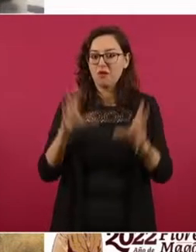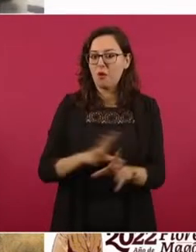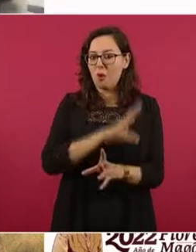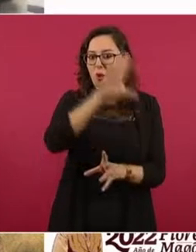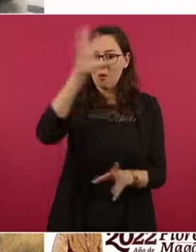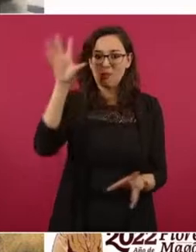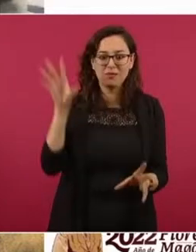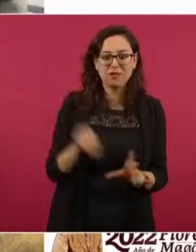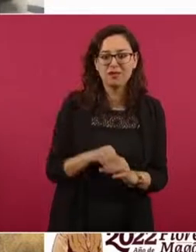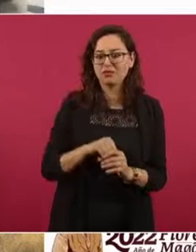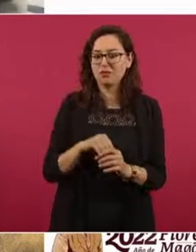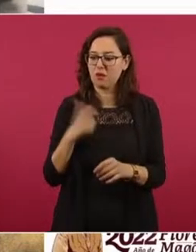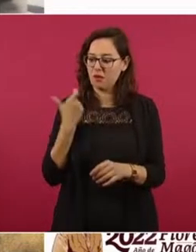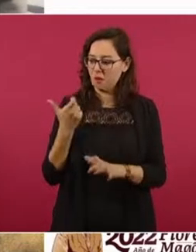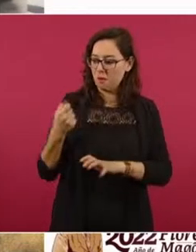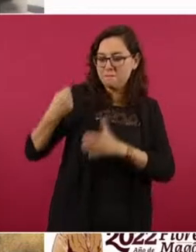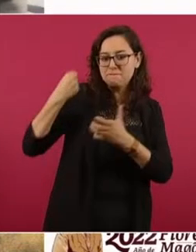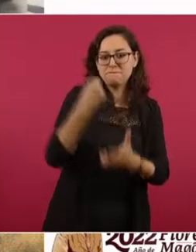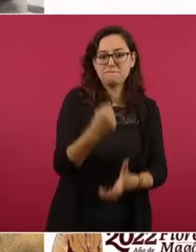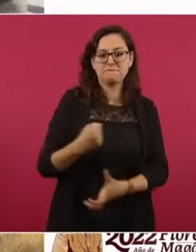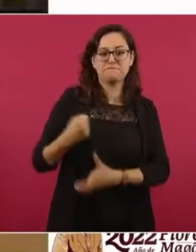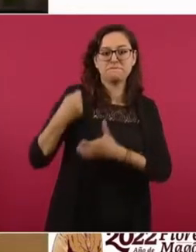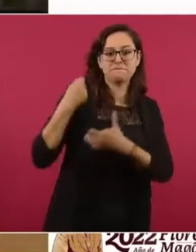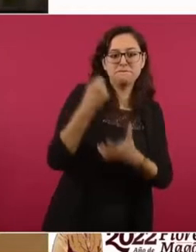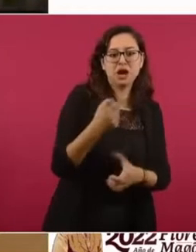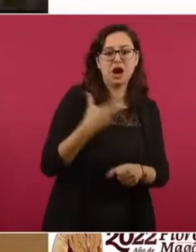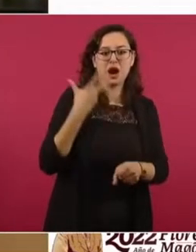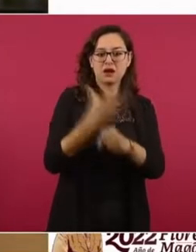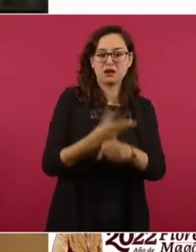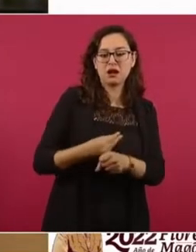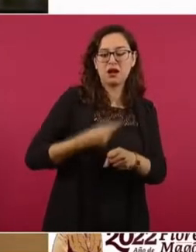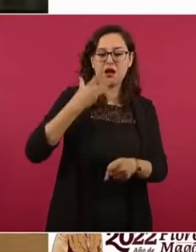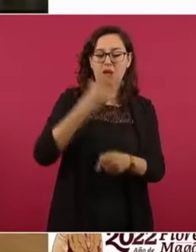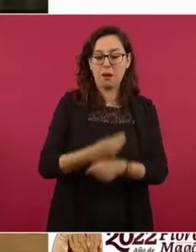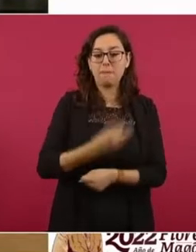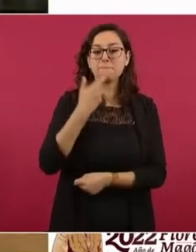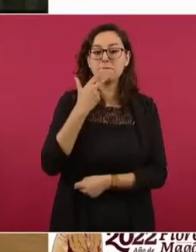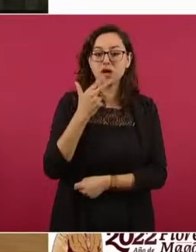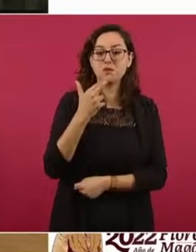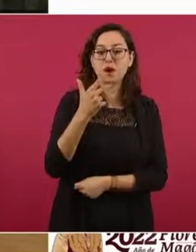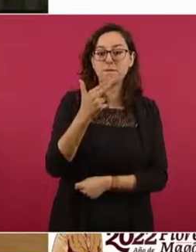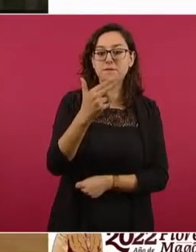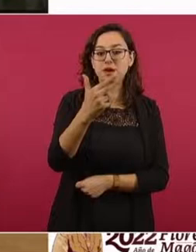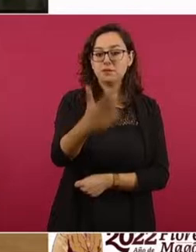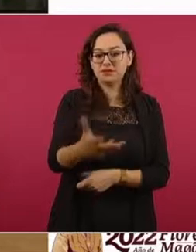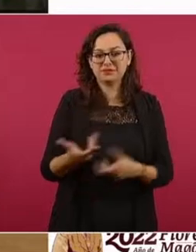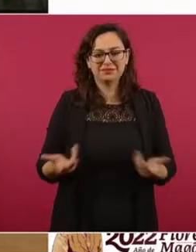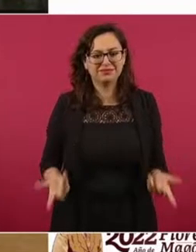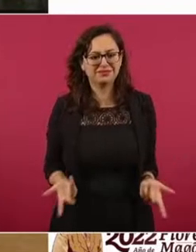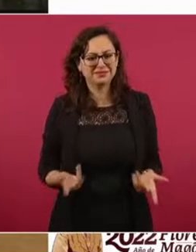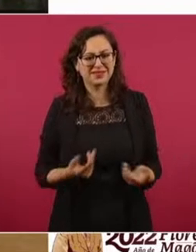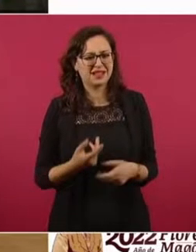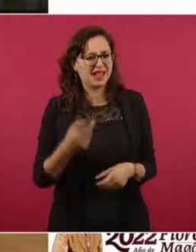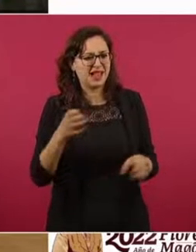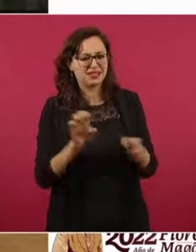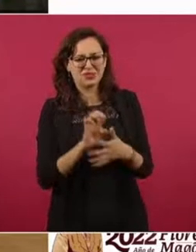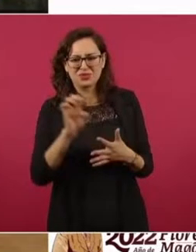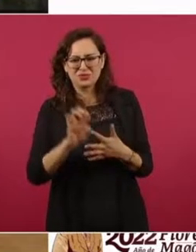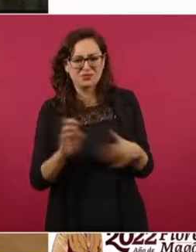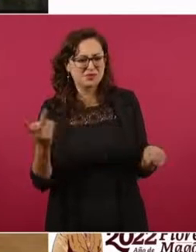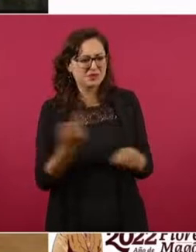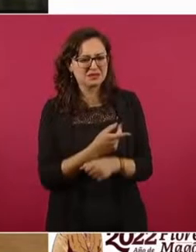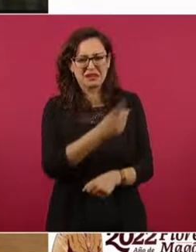apoyo extraordinario para su mejoramiento. Es decir, buscan desinformar para desprestigiar,